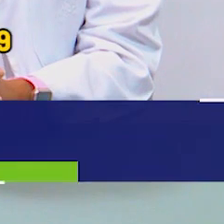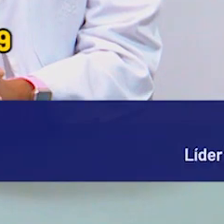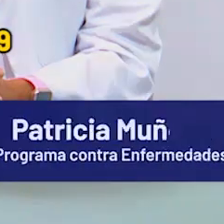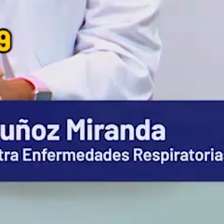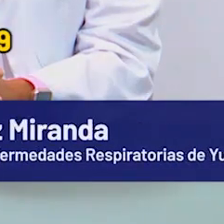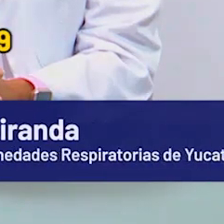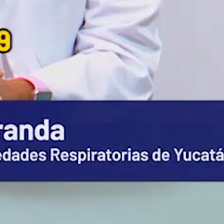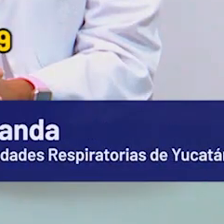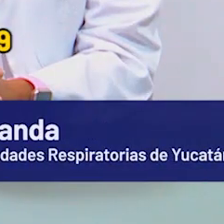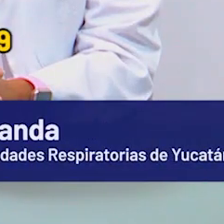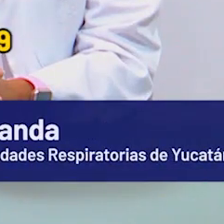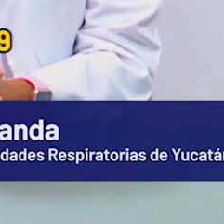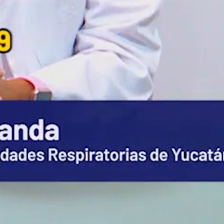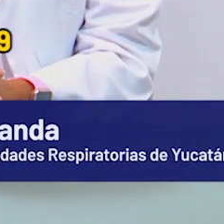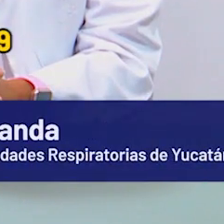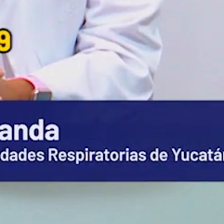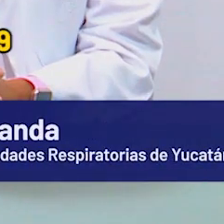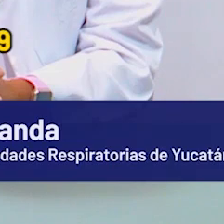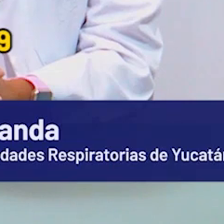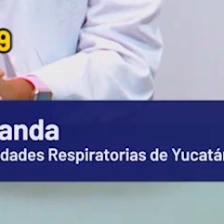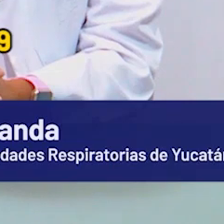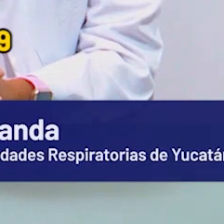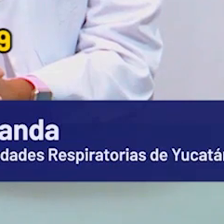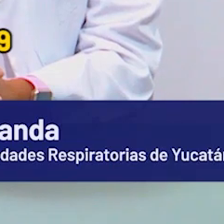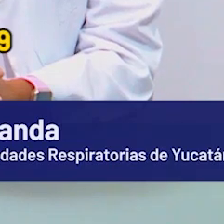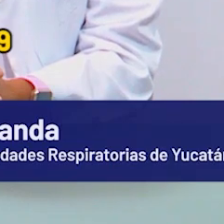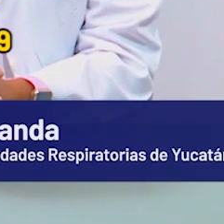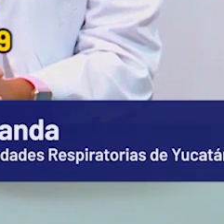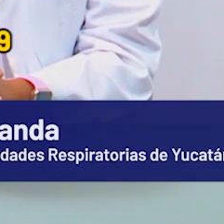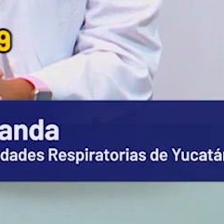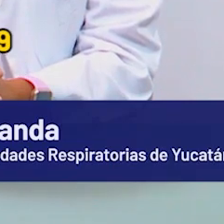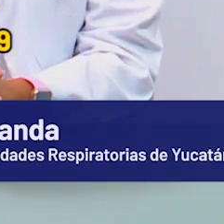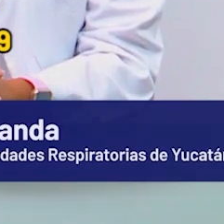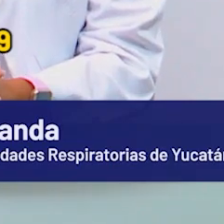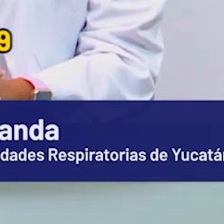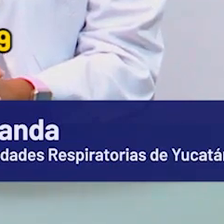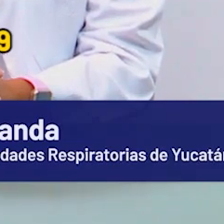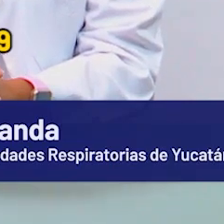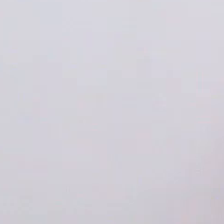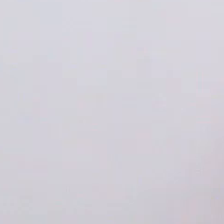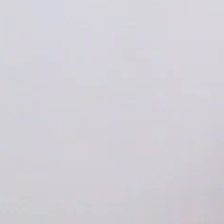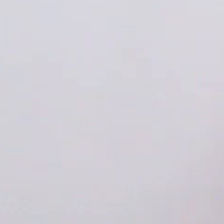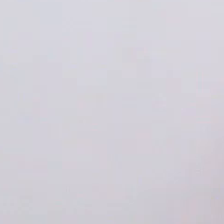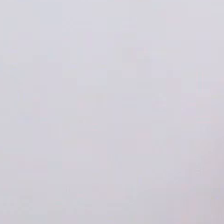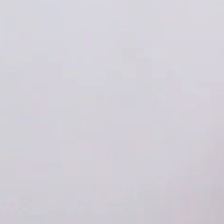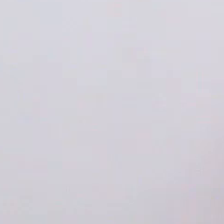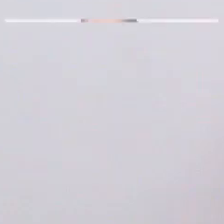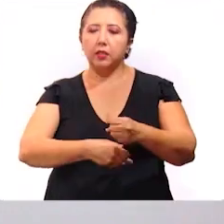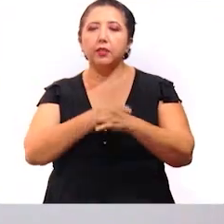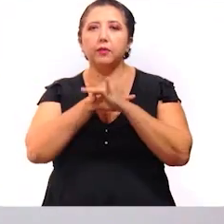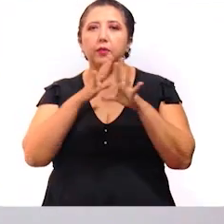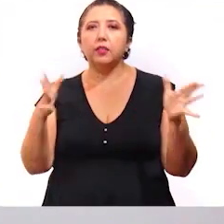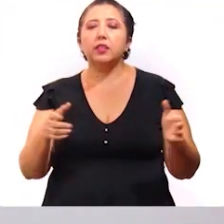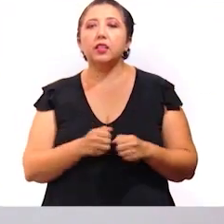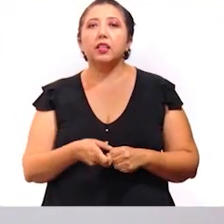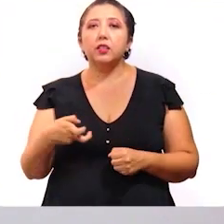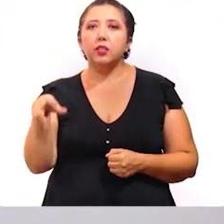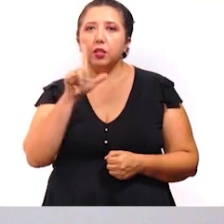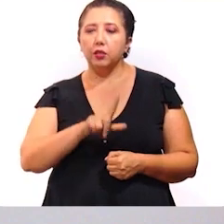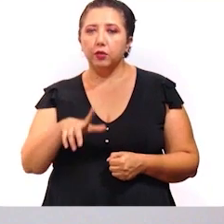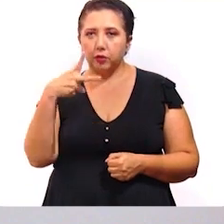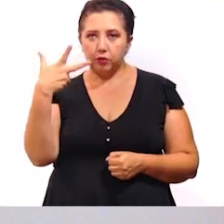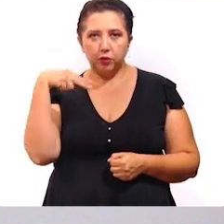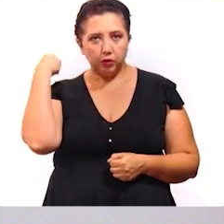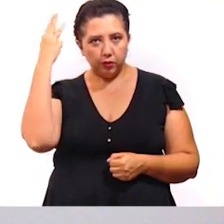Buenas tardes. Nos permitimos dar el informe diario relacionado con el COVID-19. Adelante. Gracias, doctora. Buenas tardes. Este es el parte médico de este